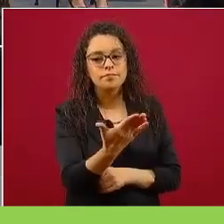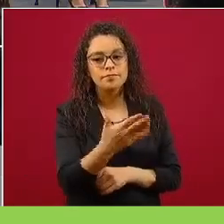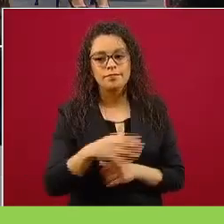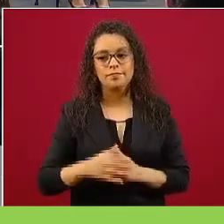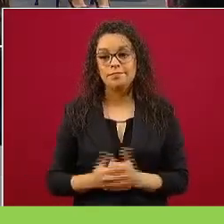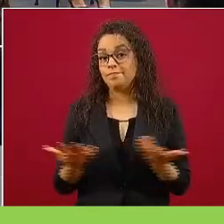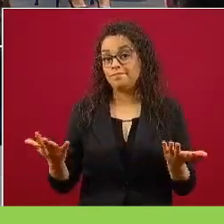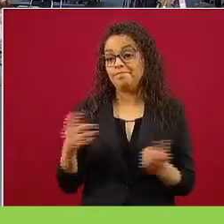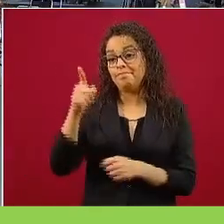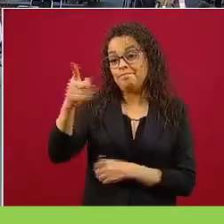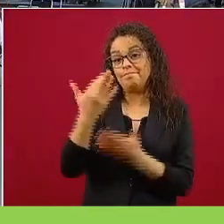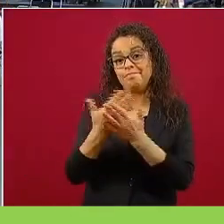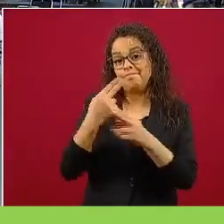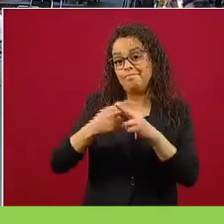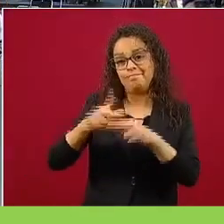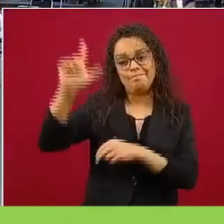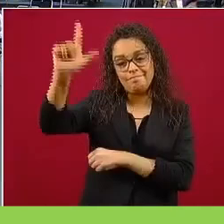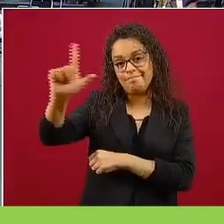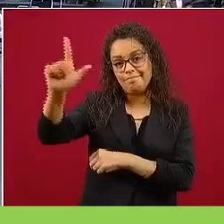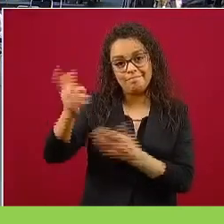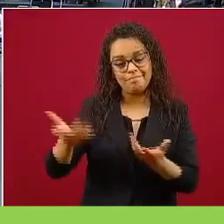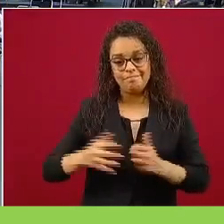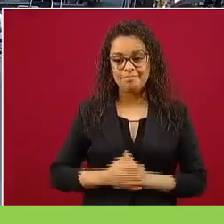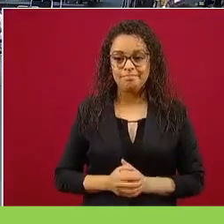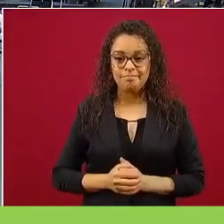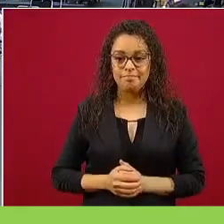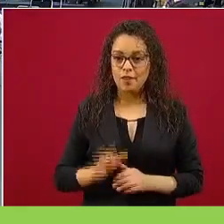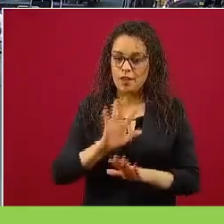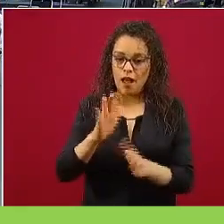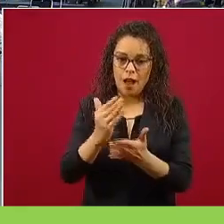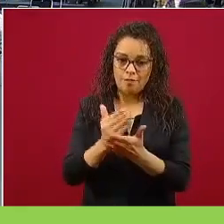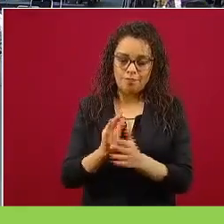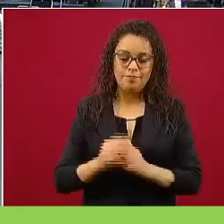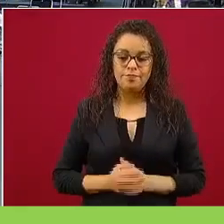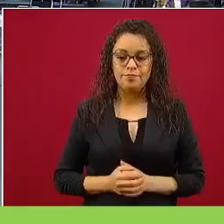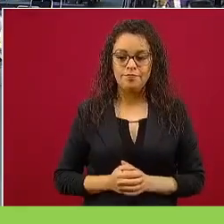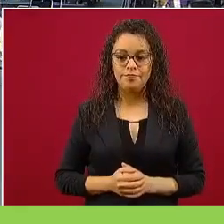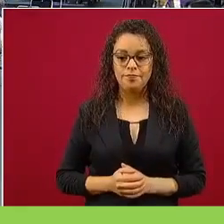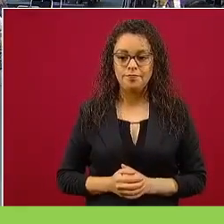lunes, ya, ahí quedamos. Pero ya